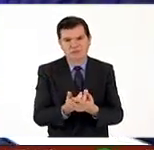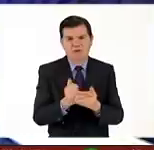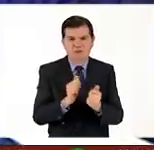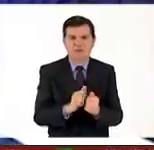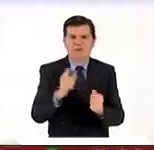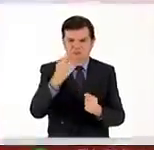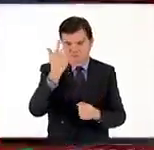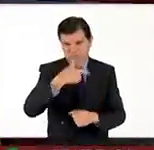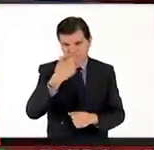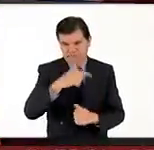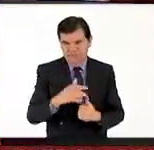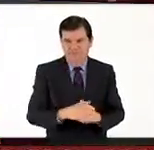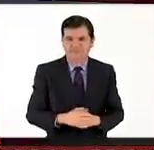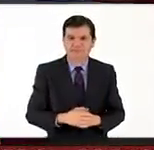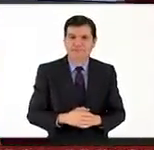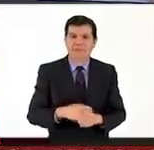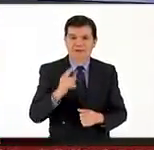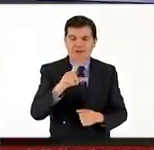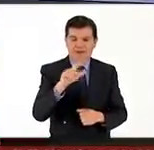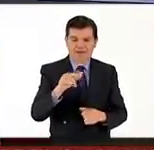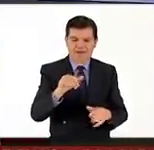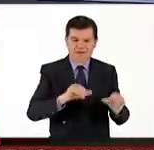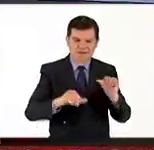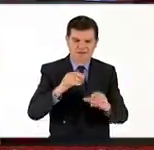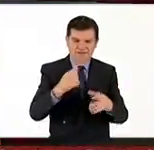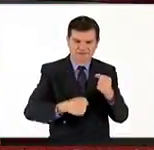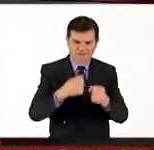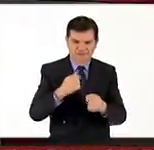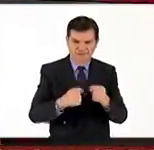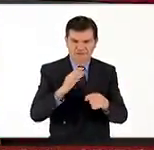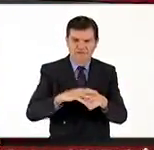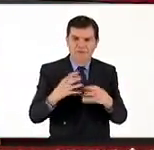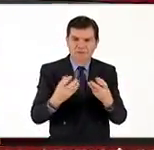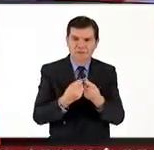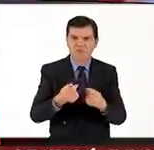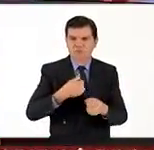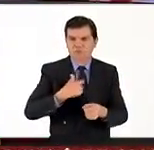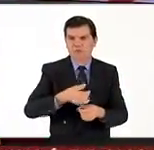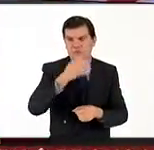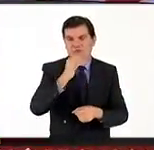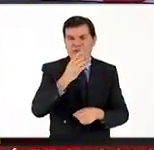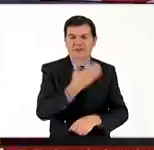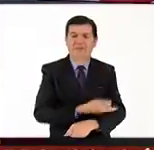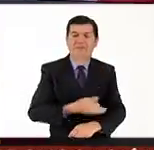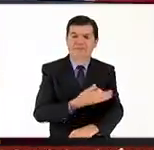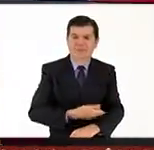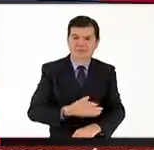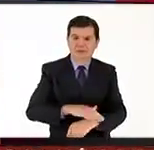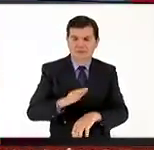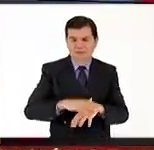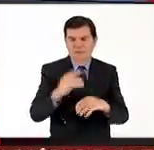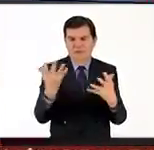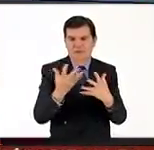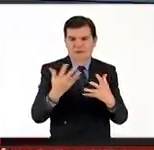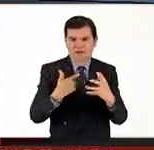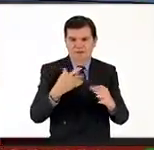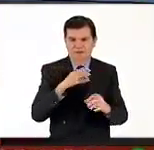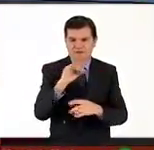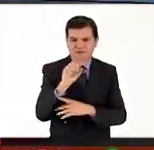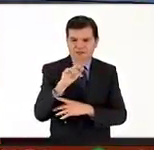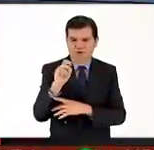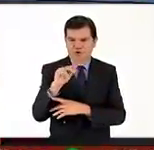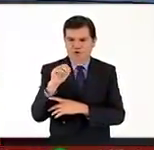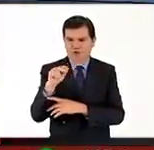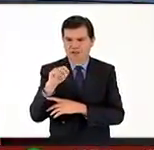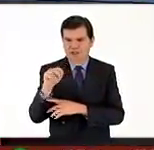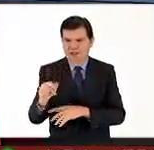durante la noche. Los lácteos son recomendables consumirse por la tarde ya que promueven la formación de serotonina